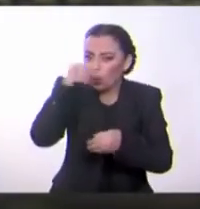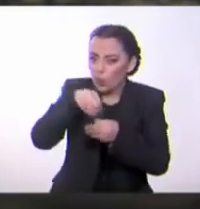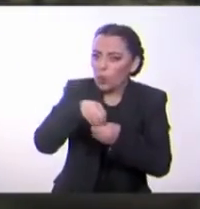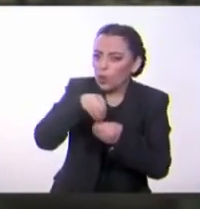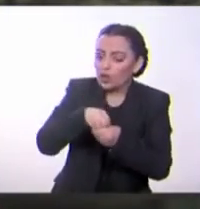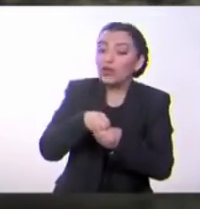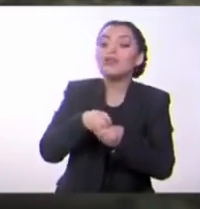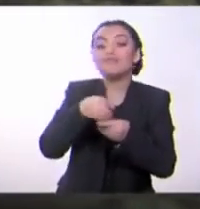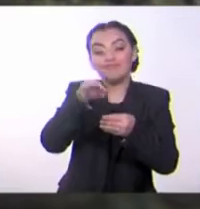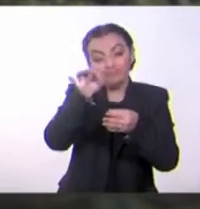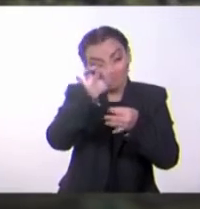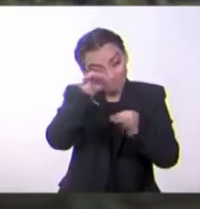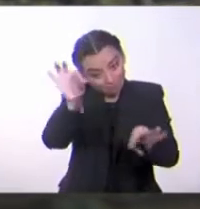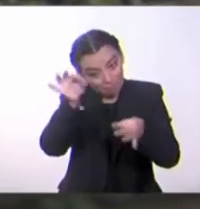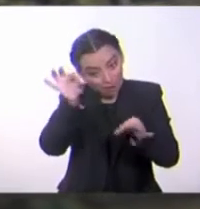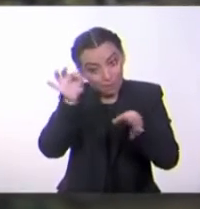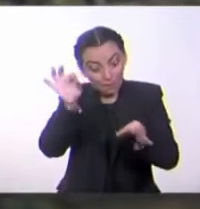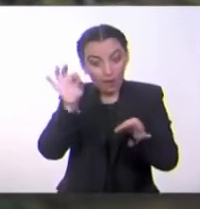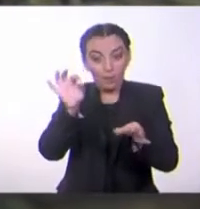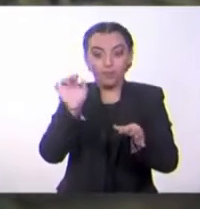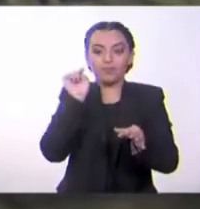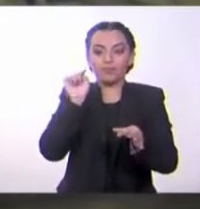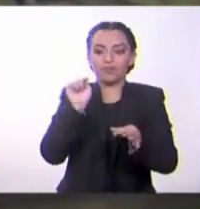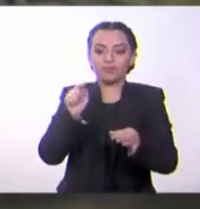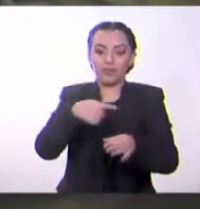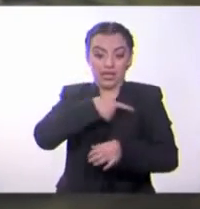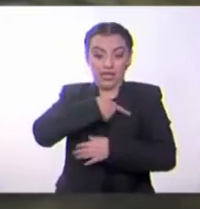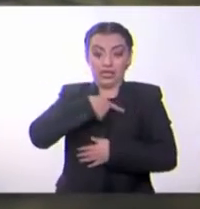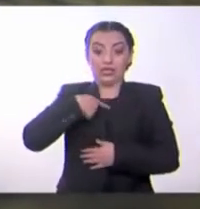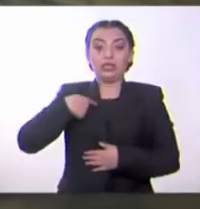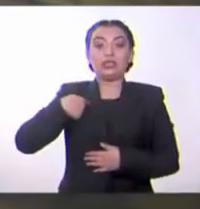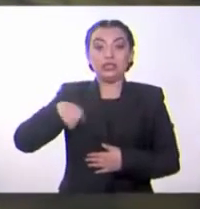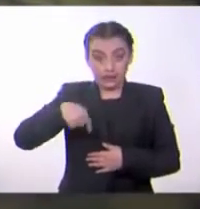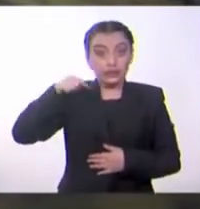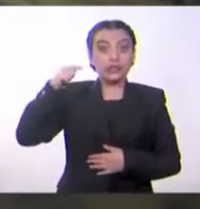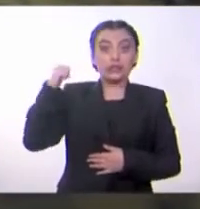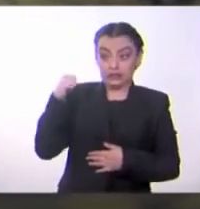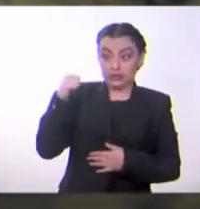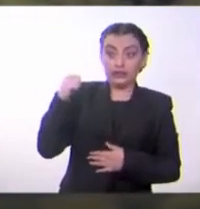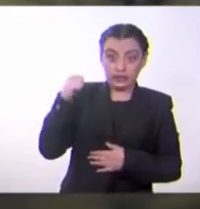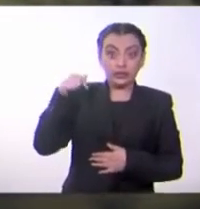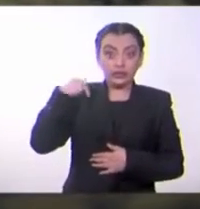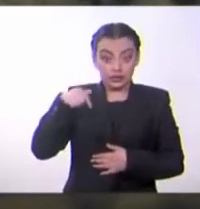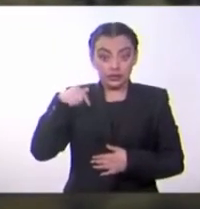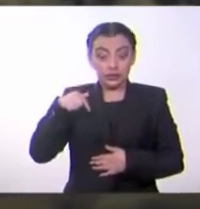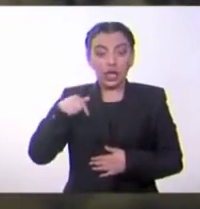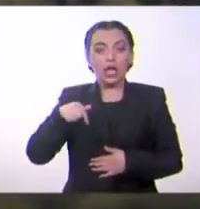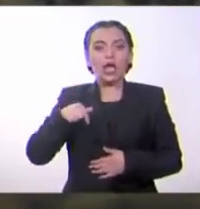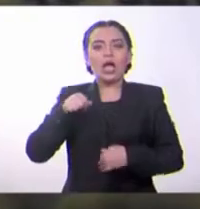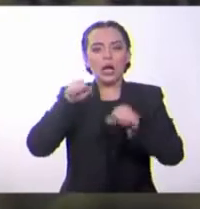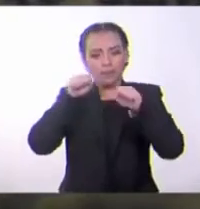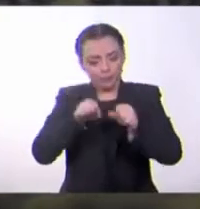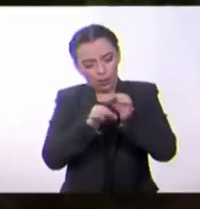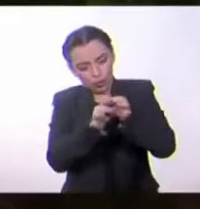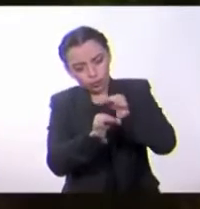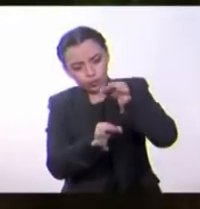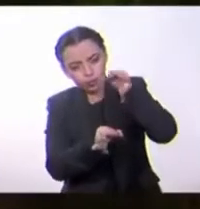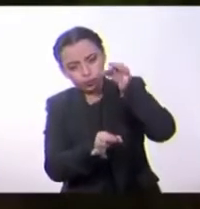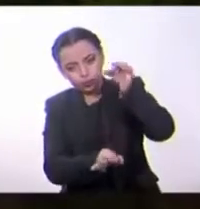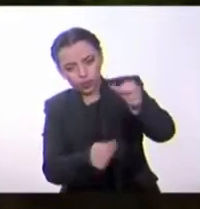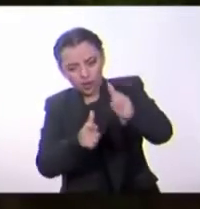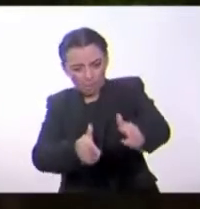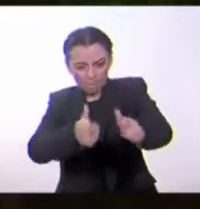ejemplo, en China también se desarrollaron para los distintos usos de la pólvora. Así, las primeras armas de fuego se